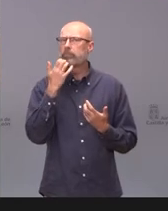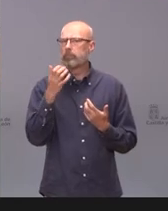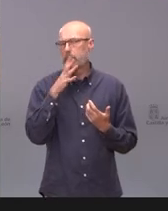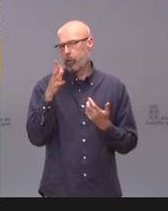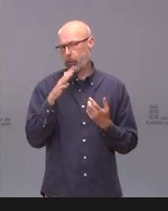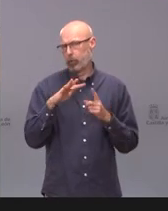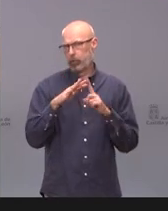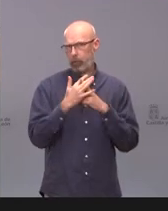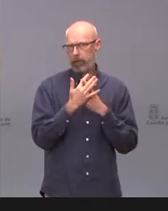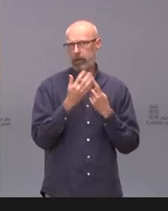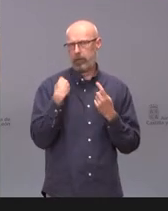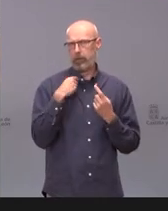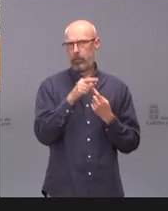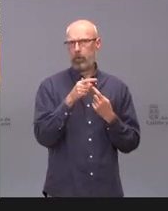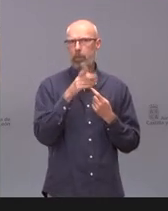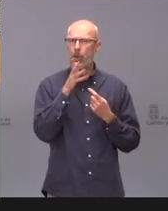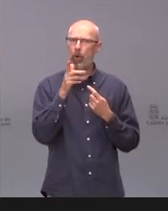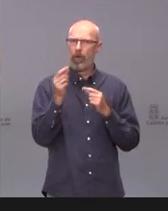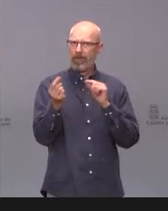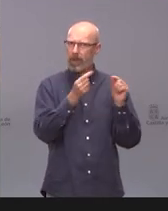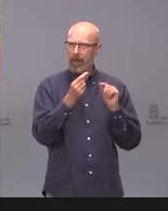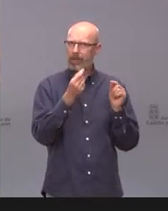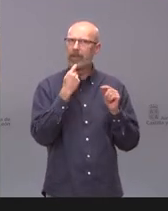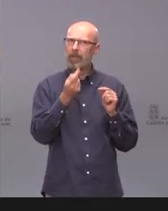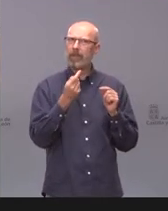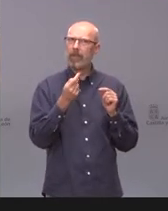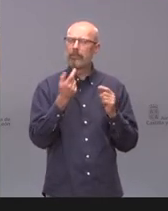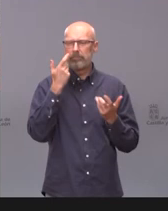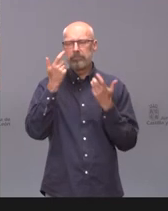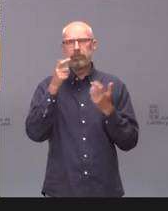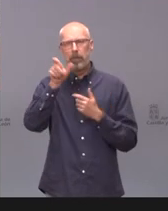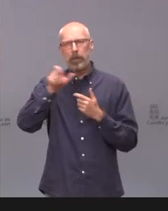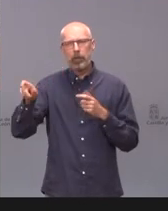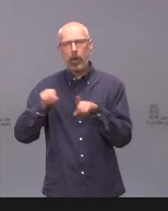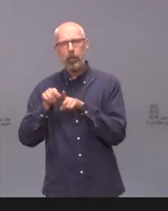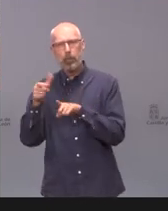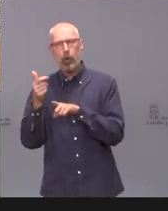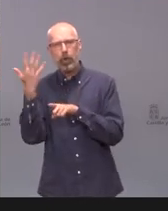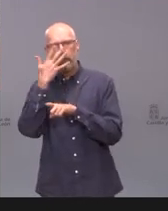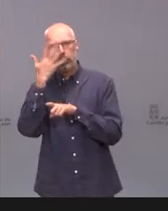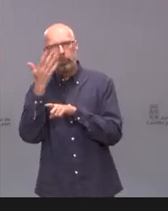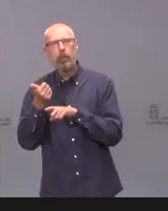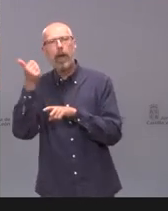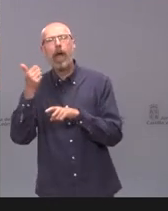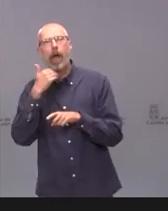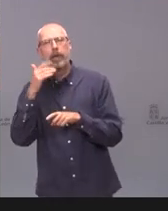habido, por la polémica que se ha levantado, si han notado el recelo entre la población a administrar este tipo de vacunas. Gracias.